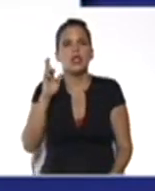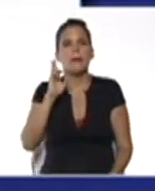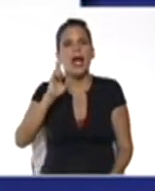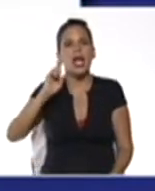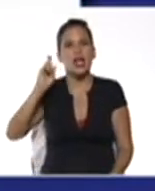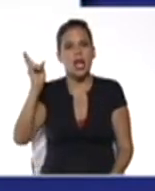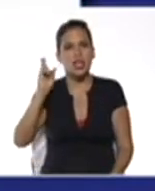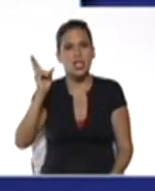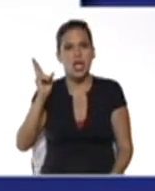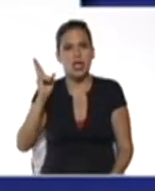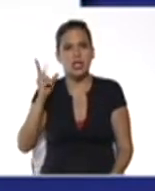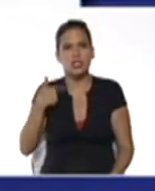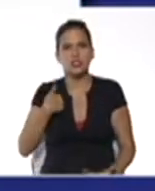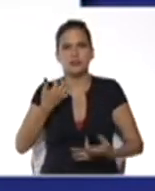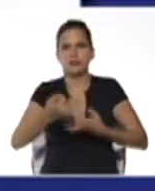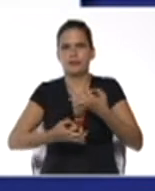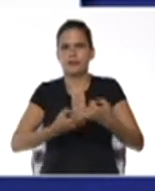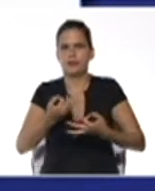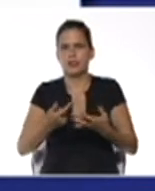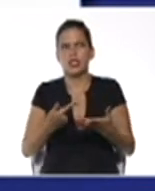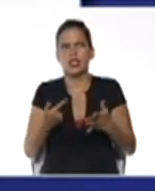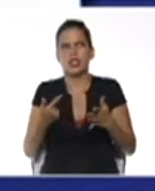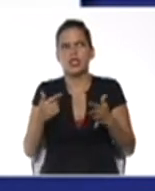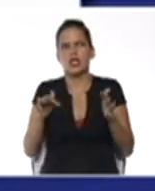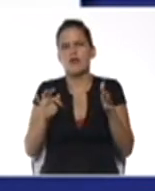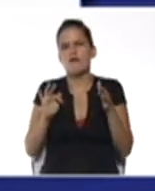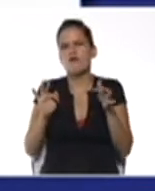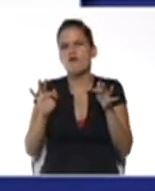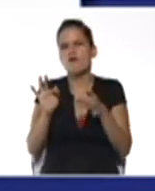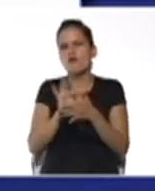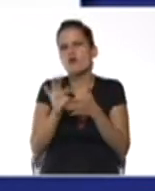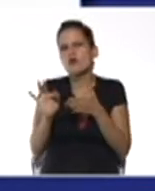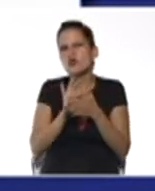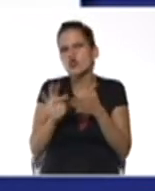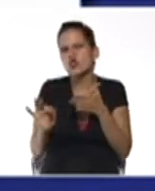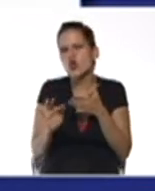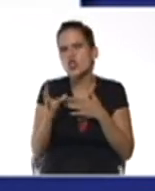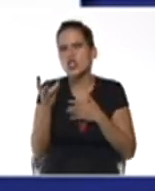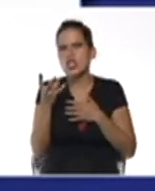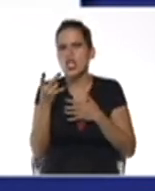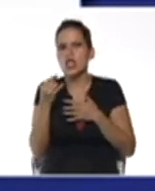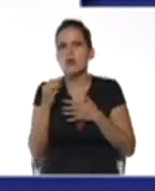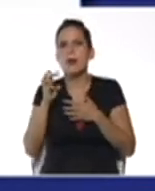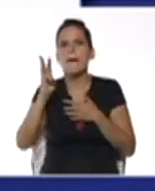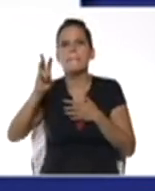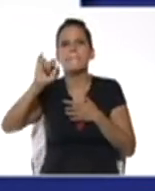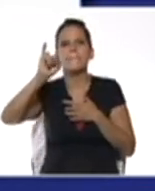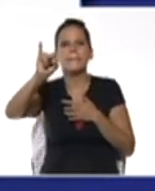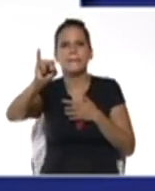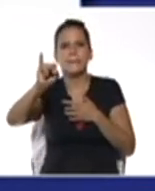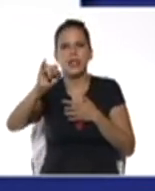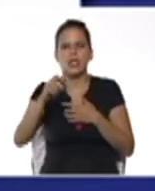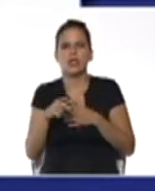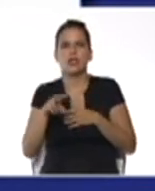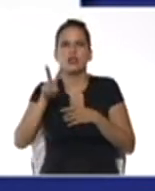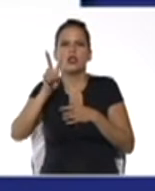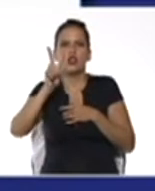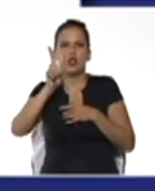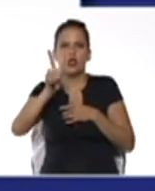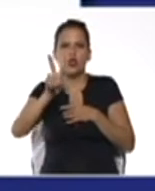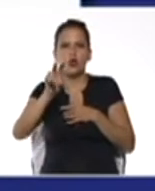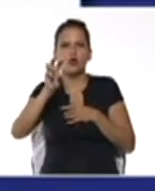del número pi. Ejemplo, 2 por pi sobre 3, se lee 2 pi